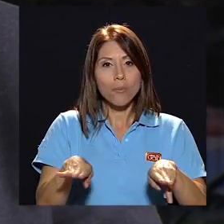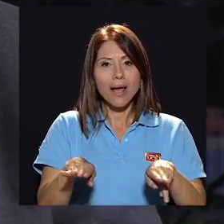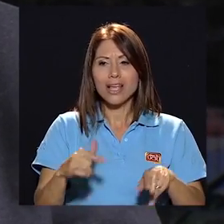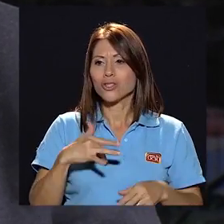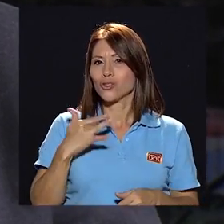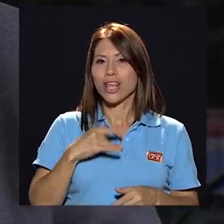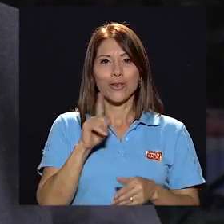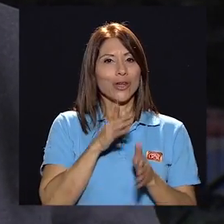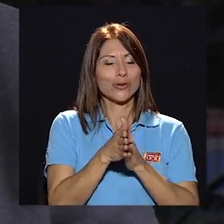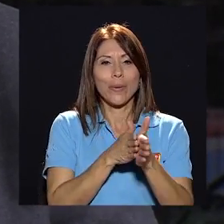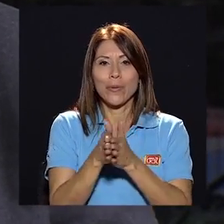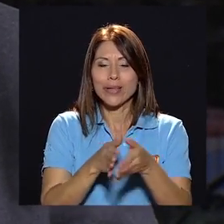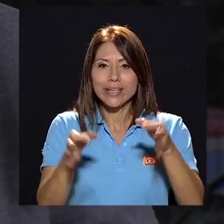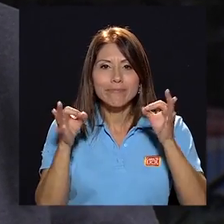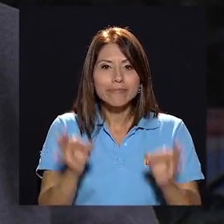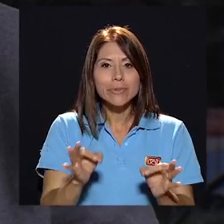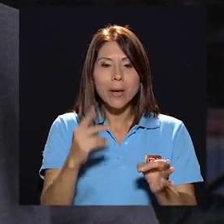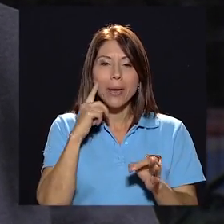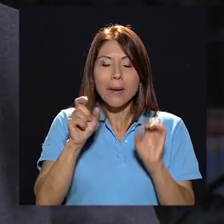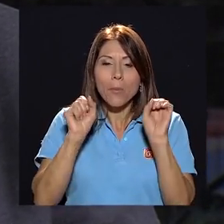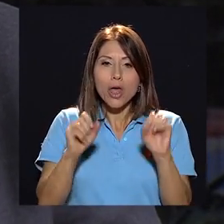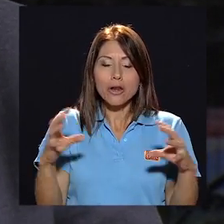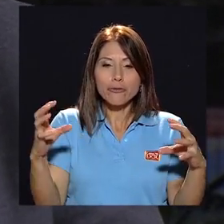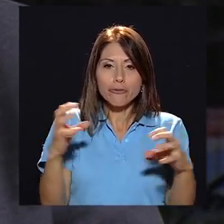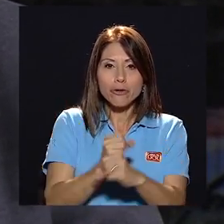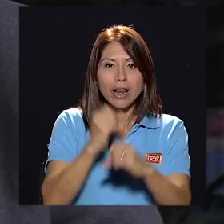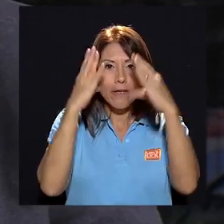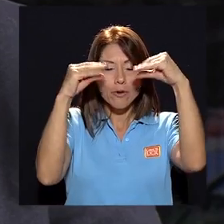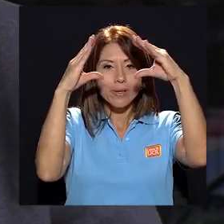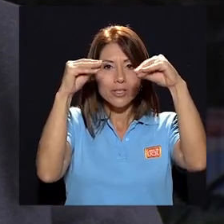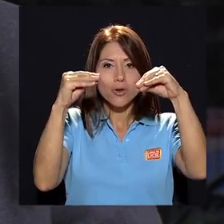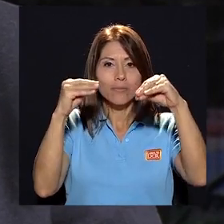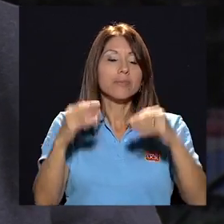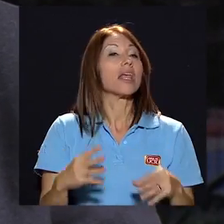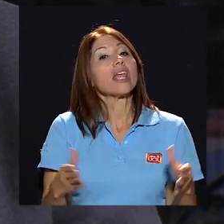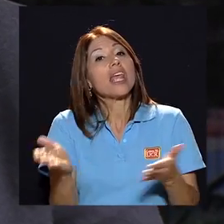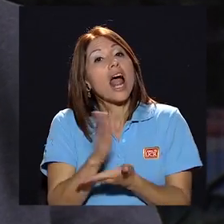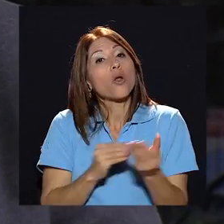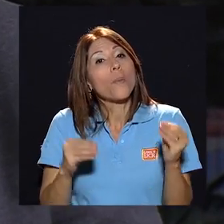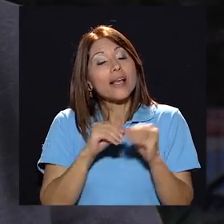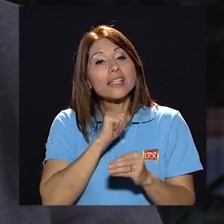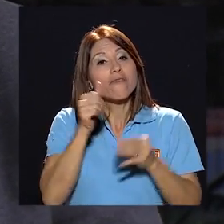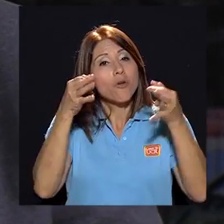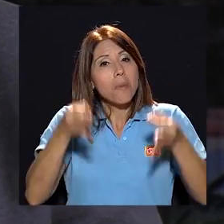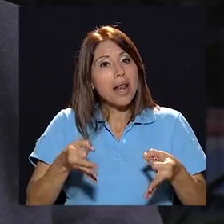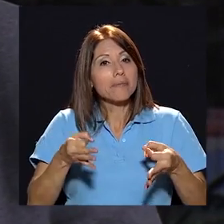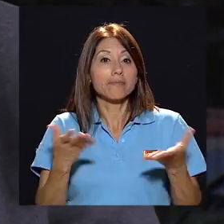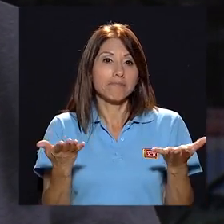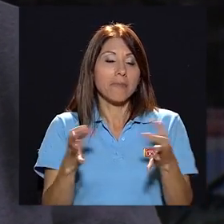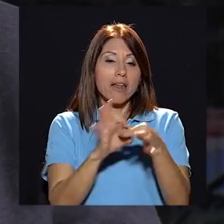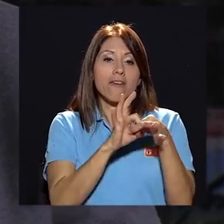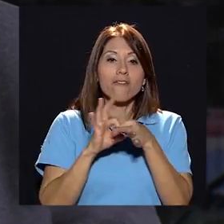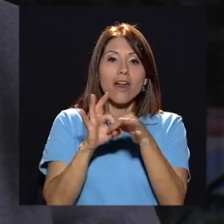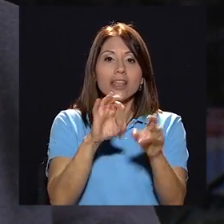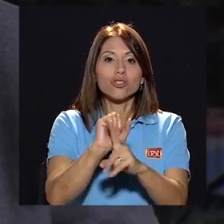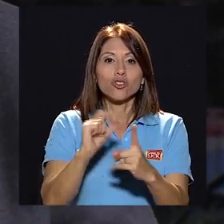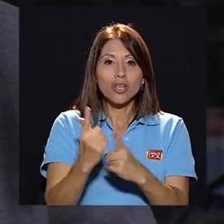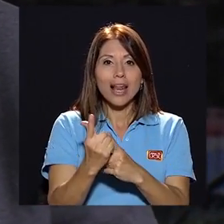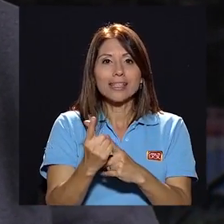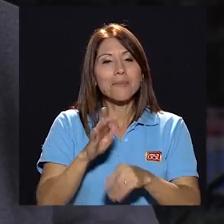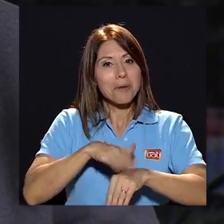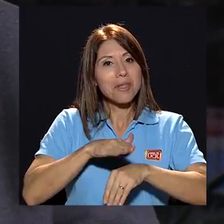desaprovechado para poder canalizar información. Y en algo muy informal, las redes sociales hoy en día permiten comunicar